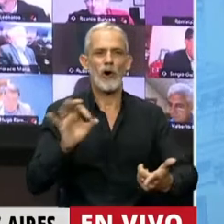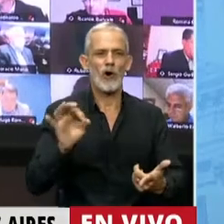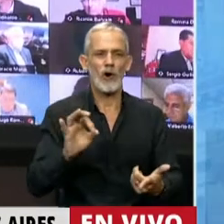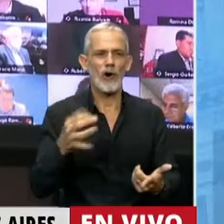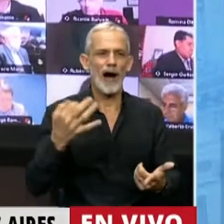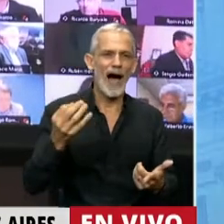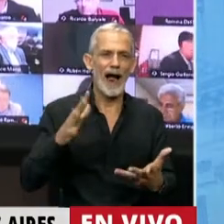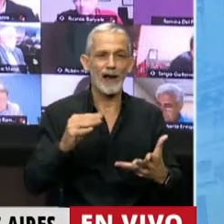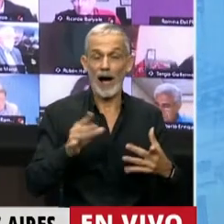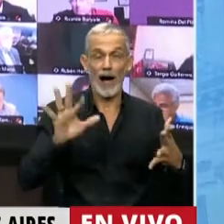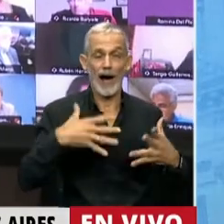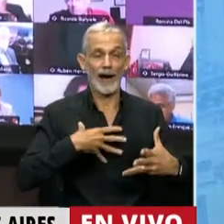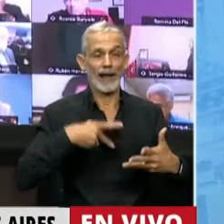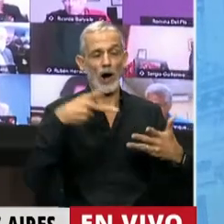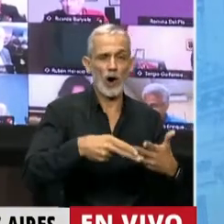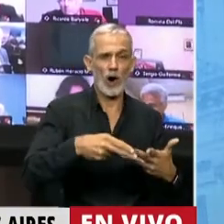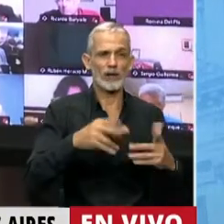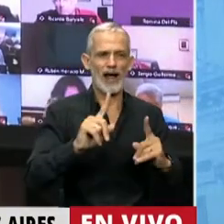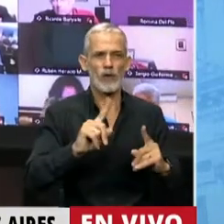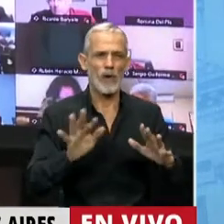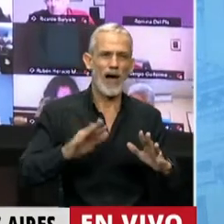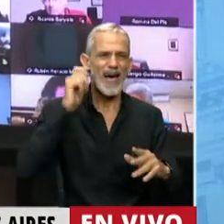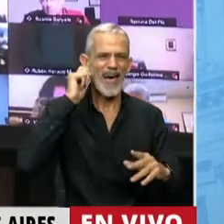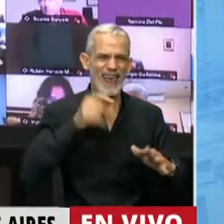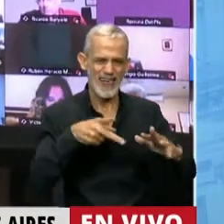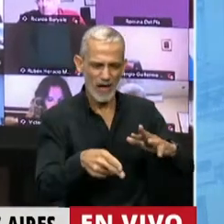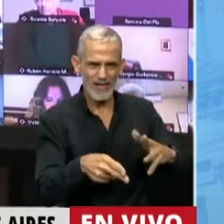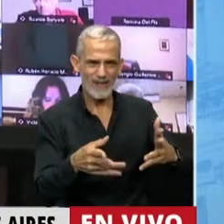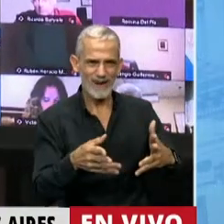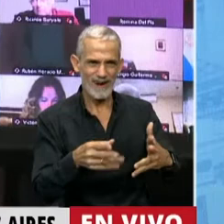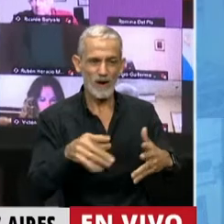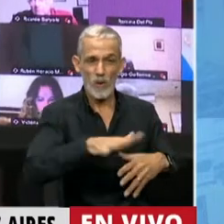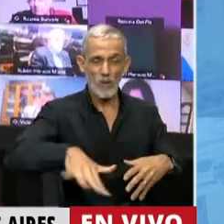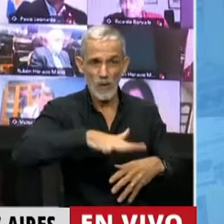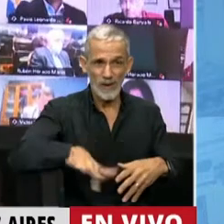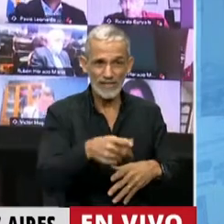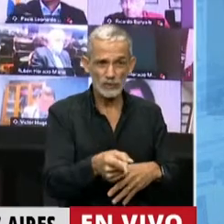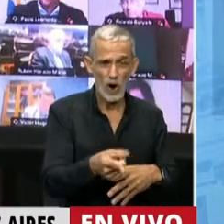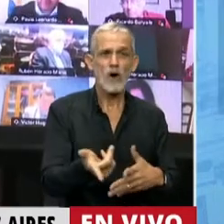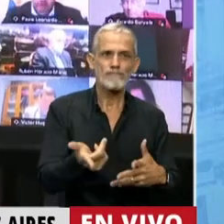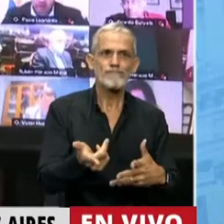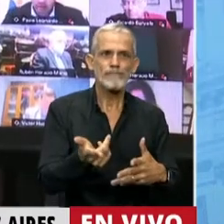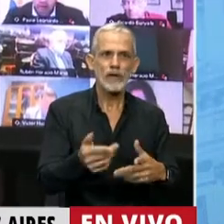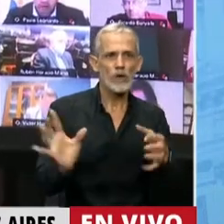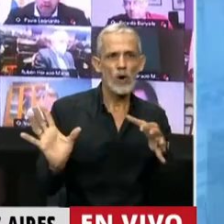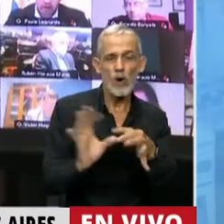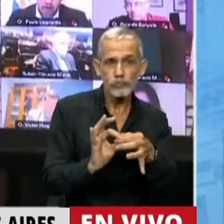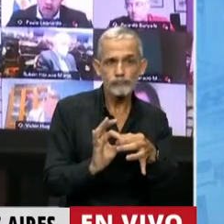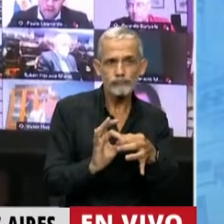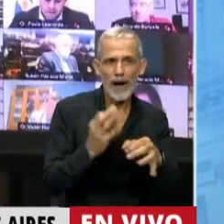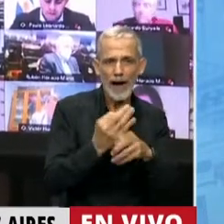lo tanto que al cortarse en alguna franja de la población escolar esa relación,